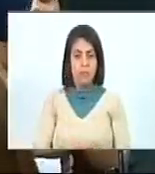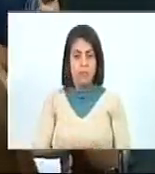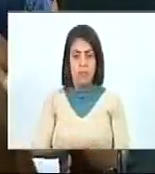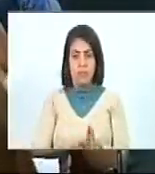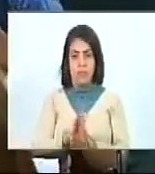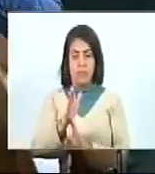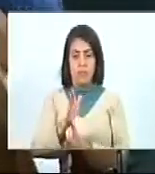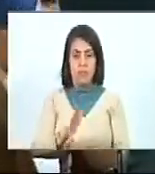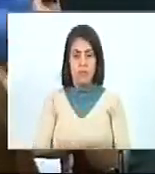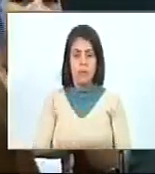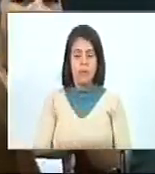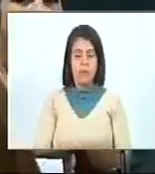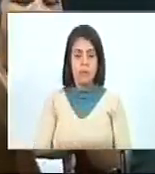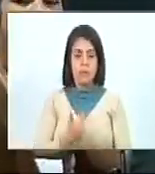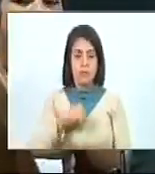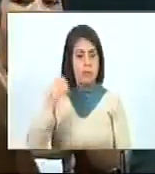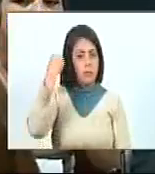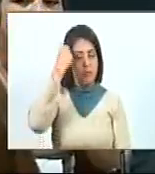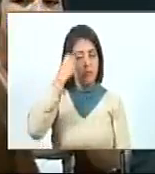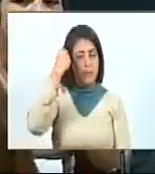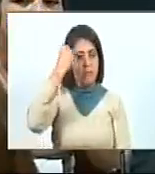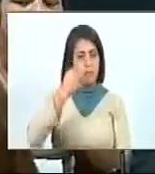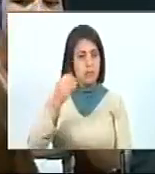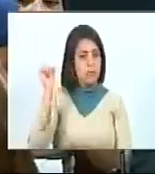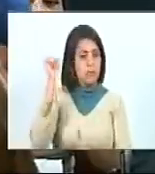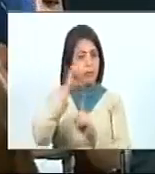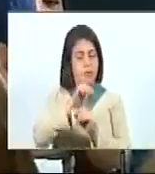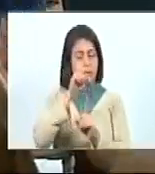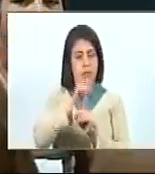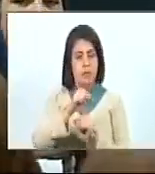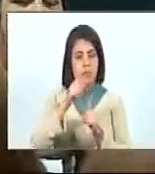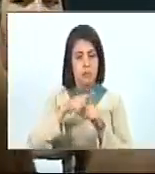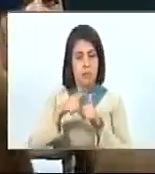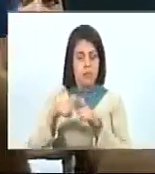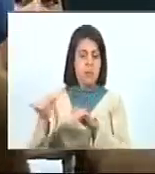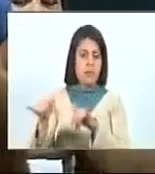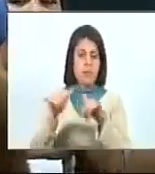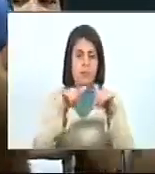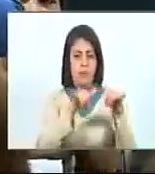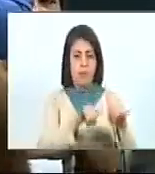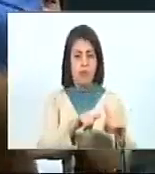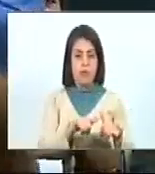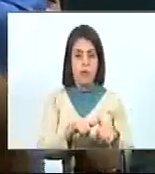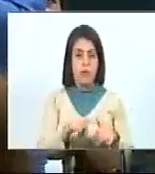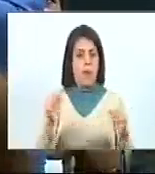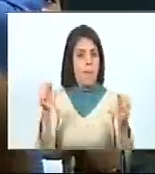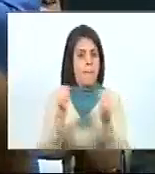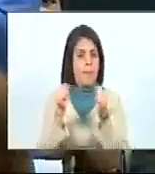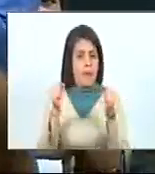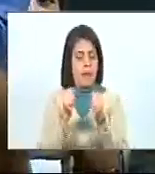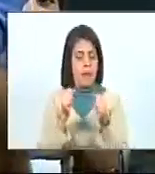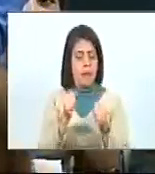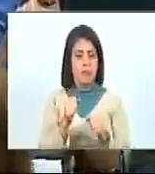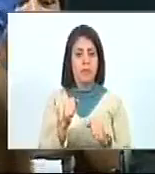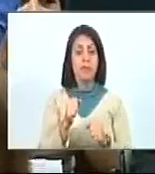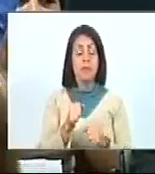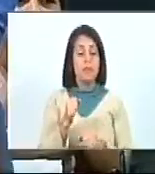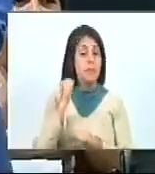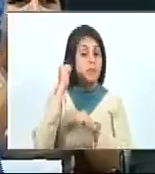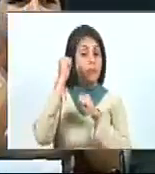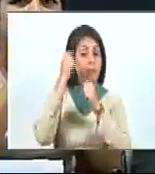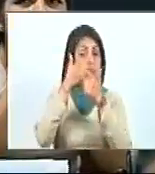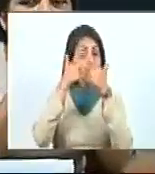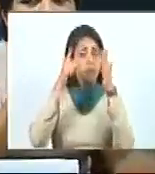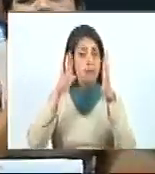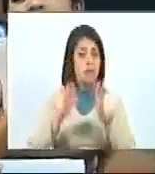en nuestro pensamiento, en nuestra lucha, al igual que los merideños que le dieron el título de